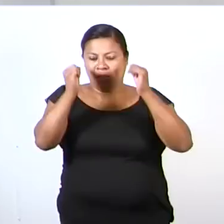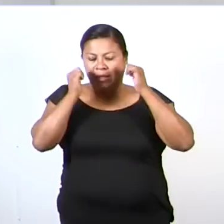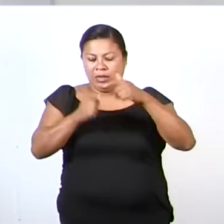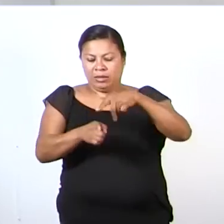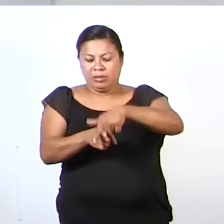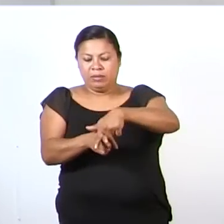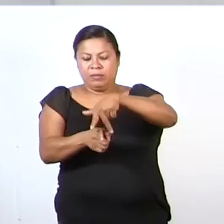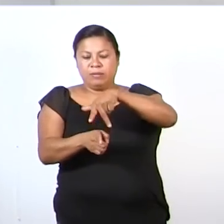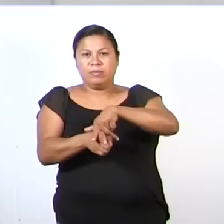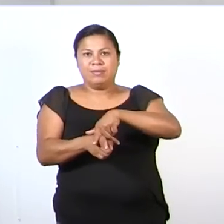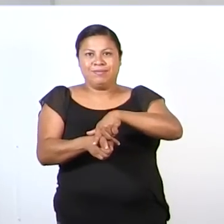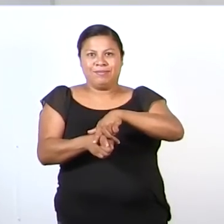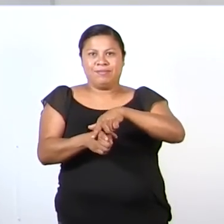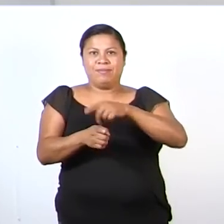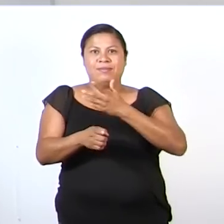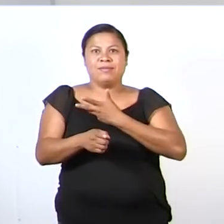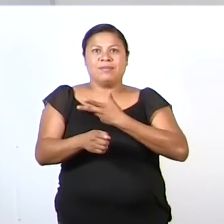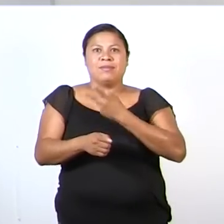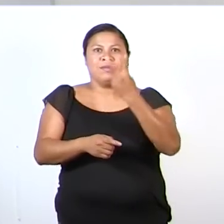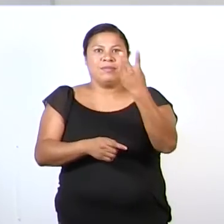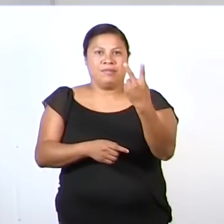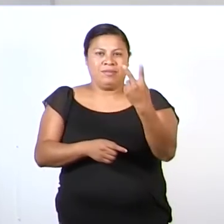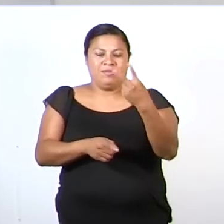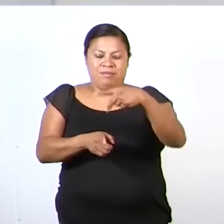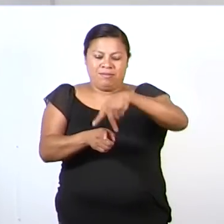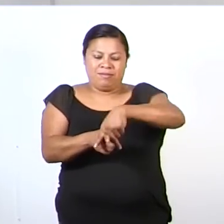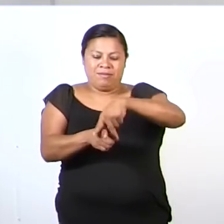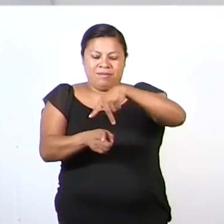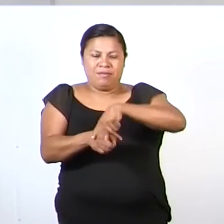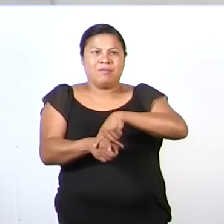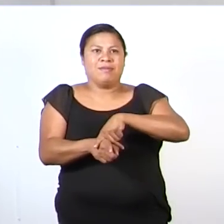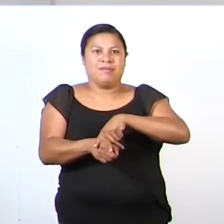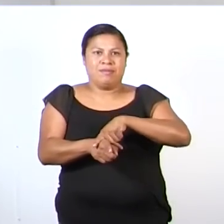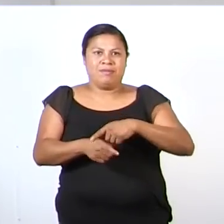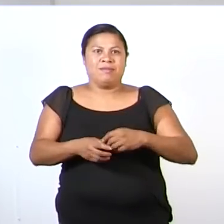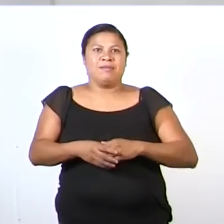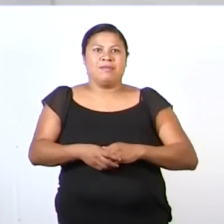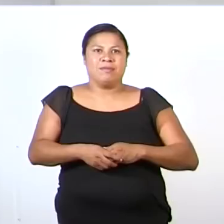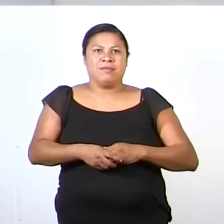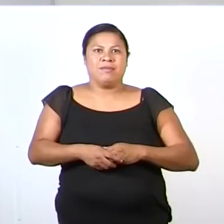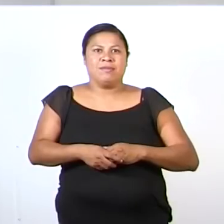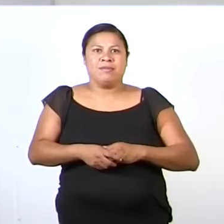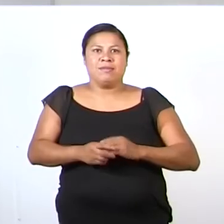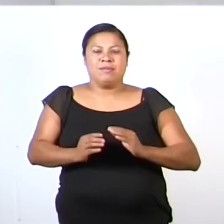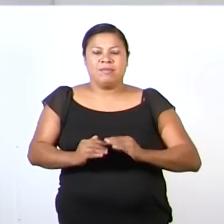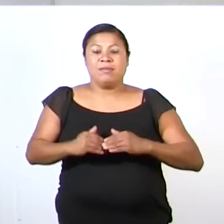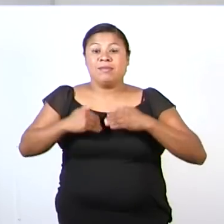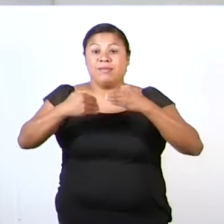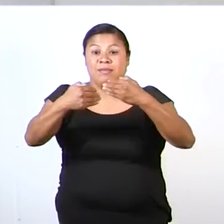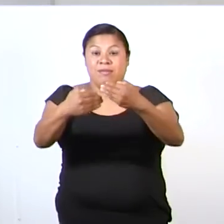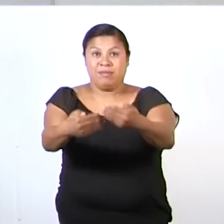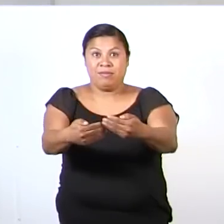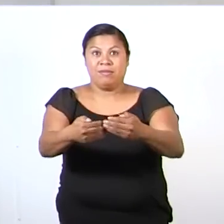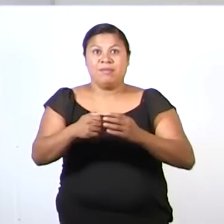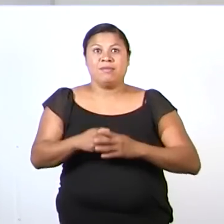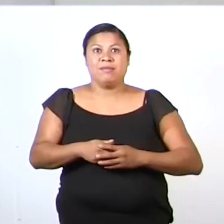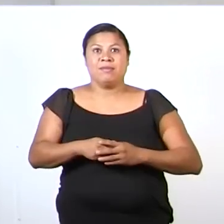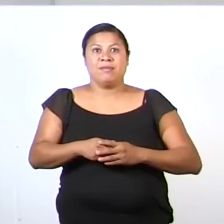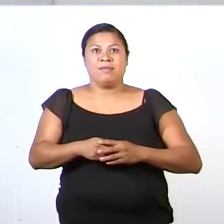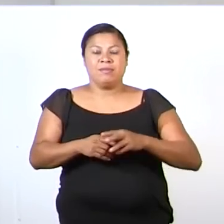formando una colección de dos en la parte de atrás de la lancha. En la parte delantera de la lancha